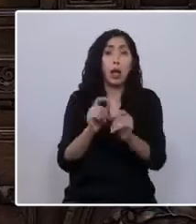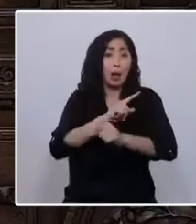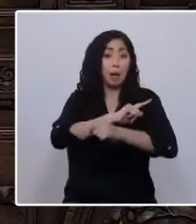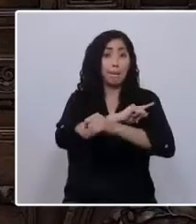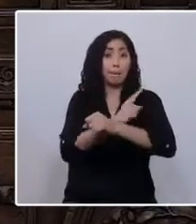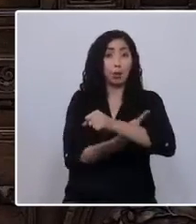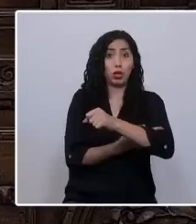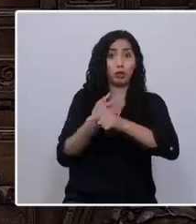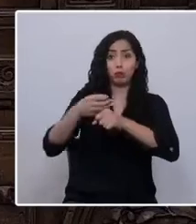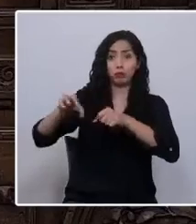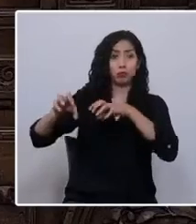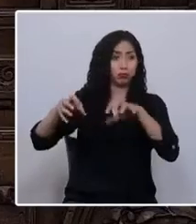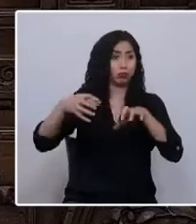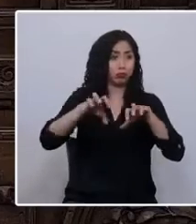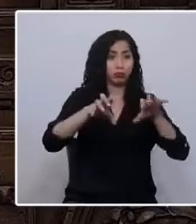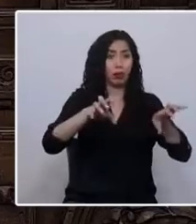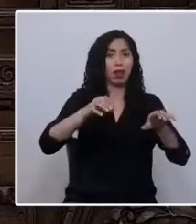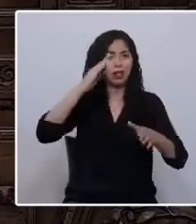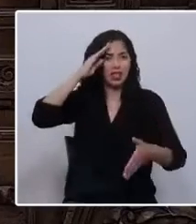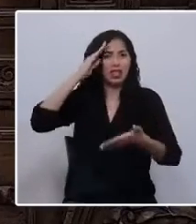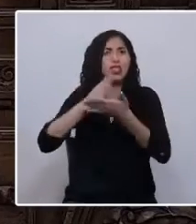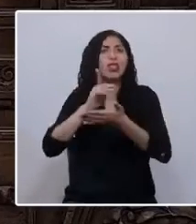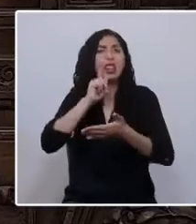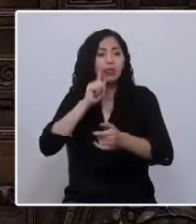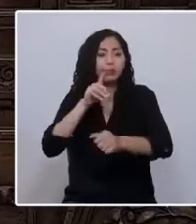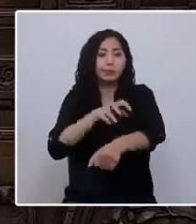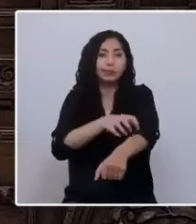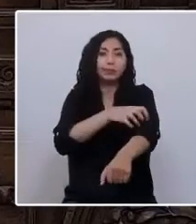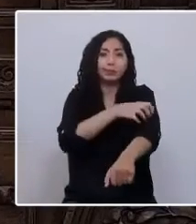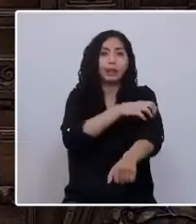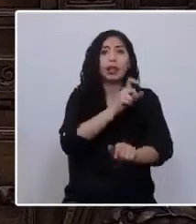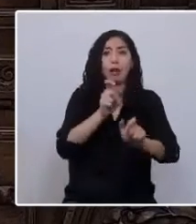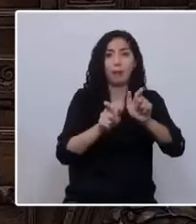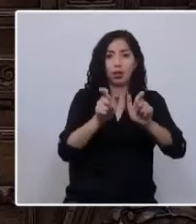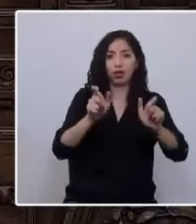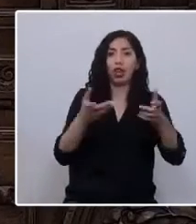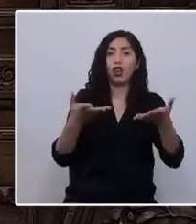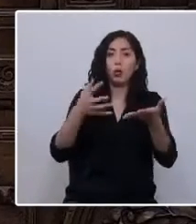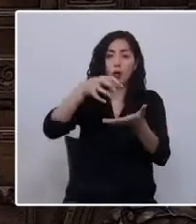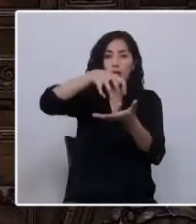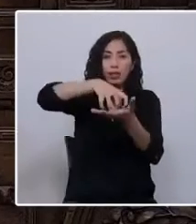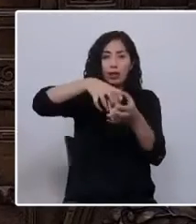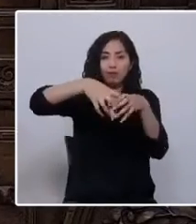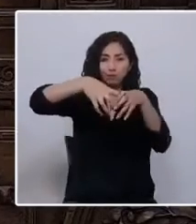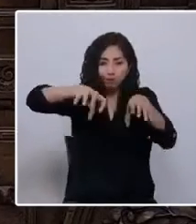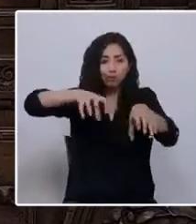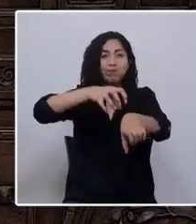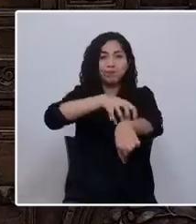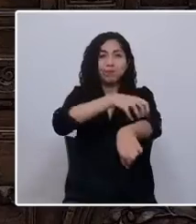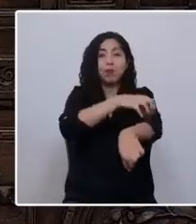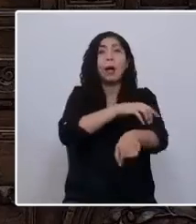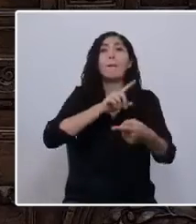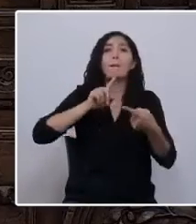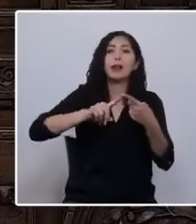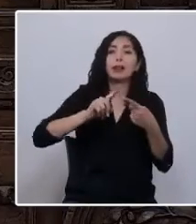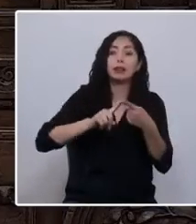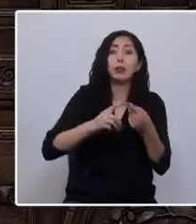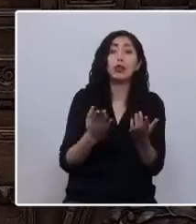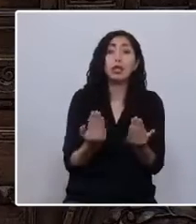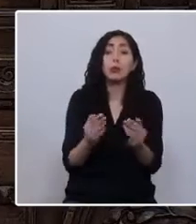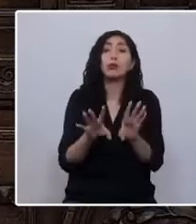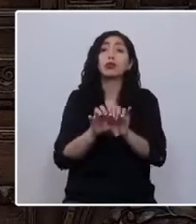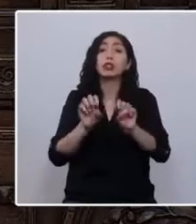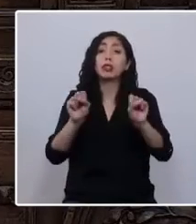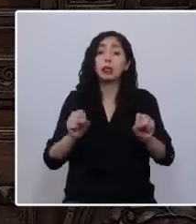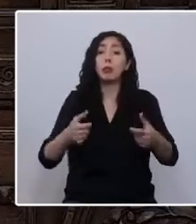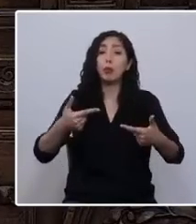entregando la capacidad de decidir a los territorios y a las personas a través de la descentralización y la participación. Necesitamos tener un sistema político y un